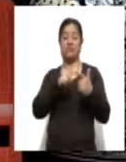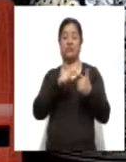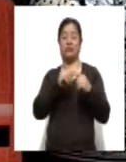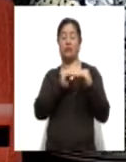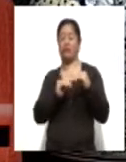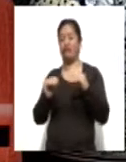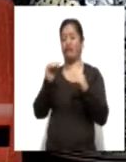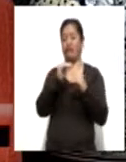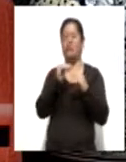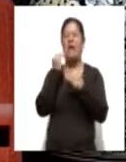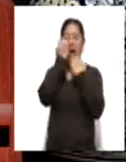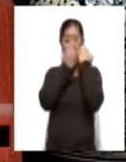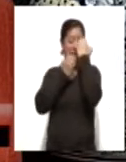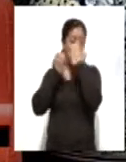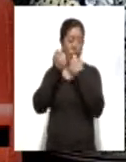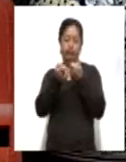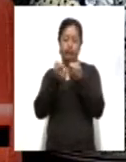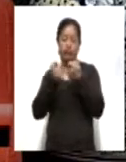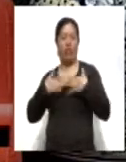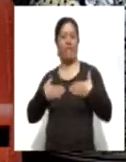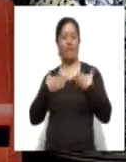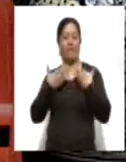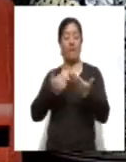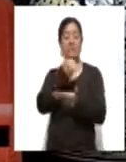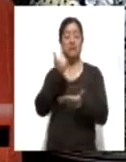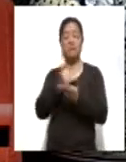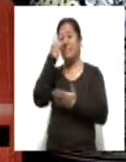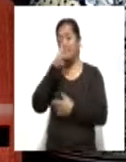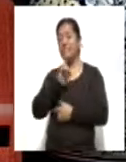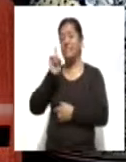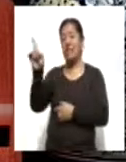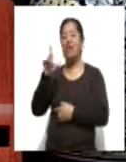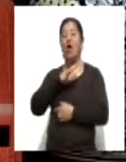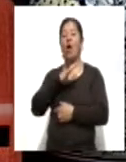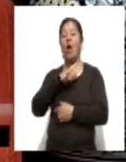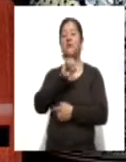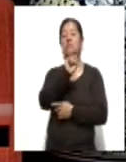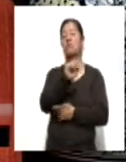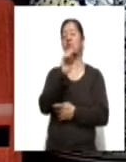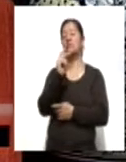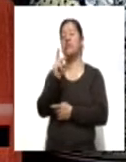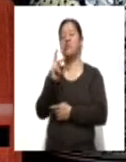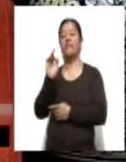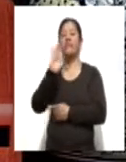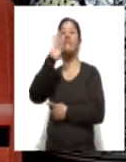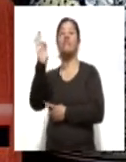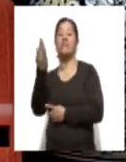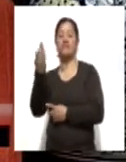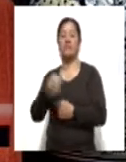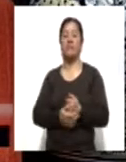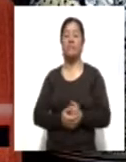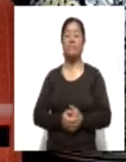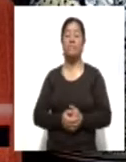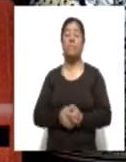evaluación de control de confianza en la Ciudad de México por parte del Servicio de Protección Federal. Una vez que aprueban